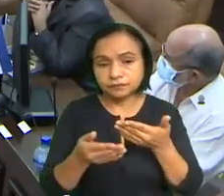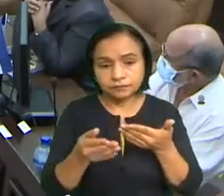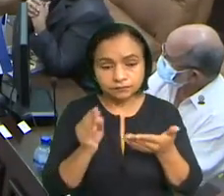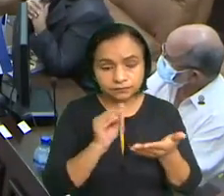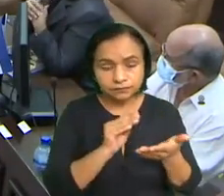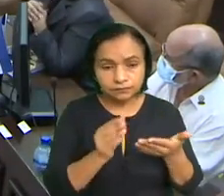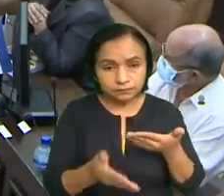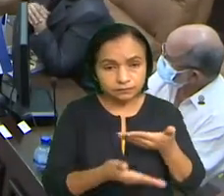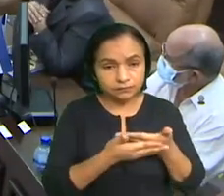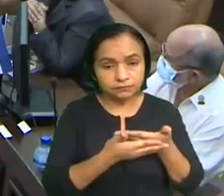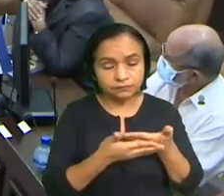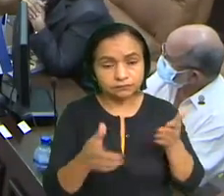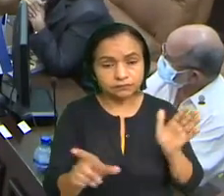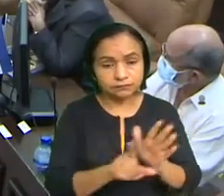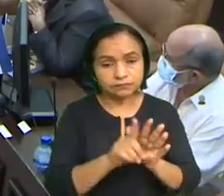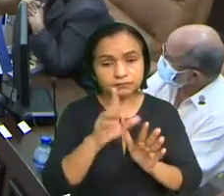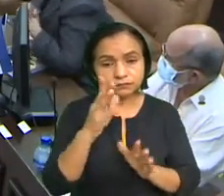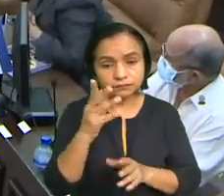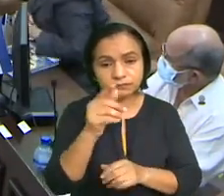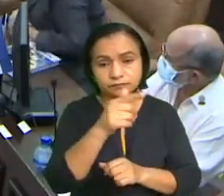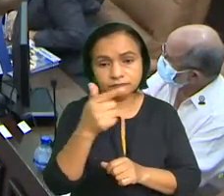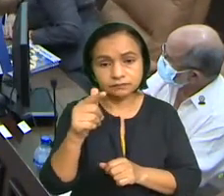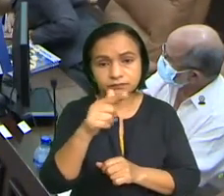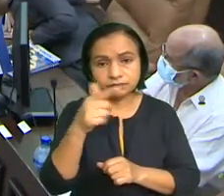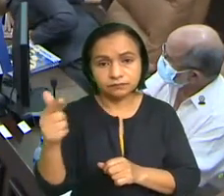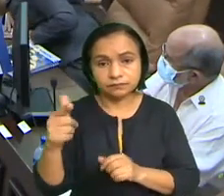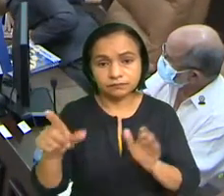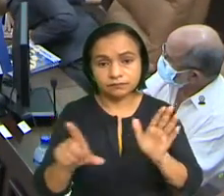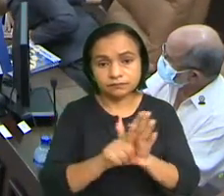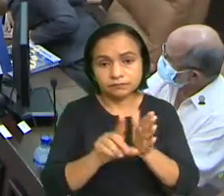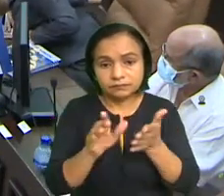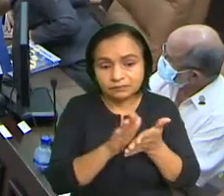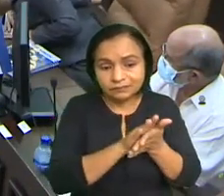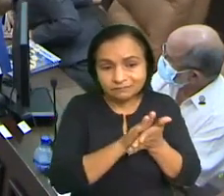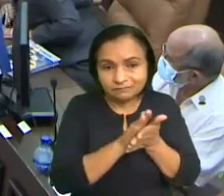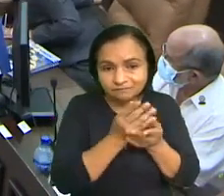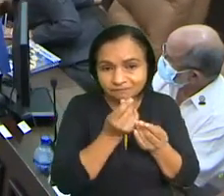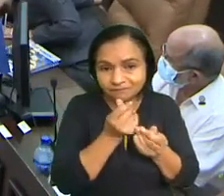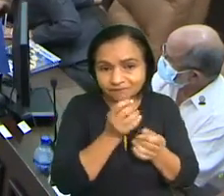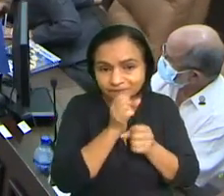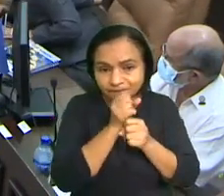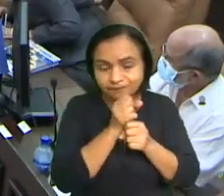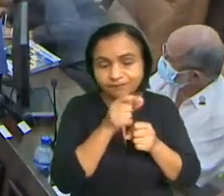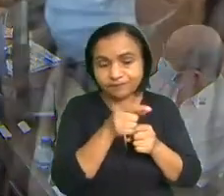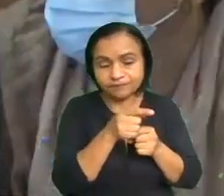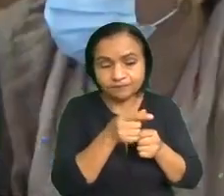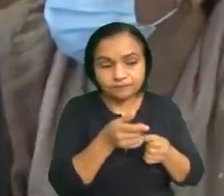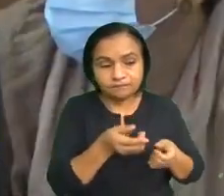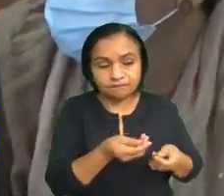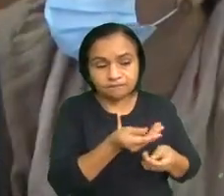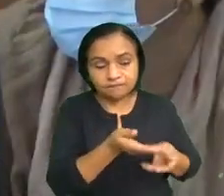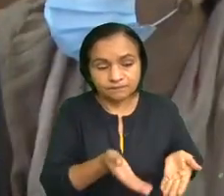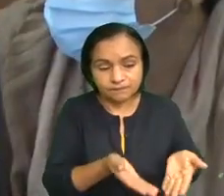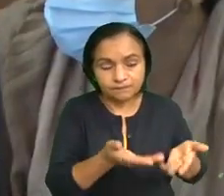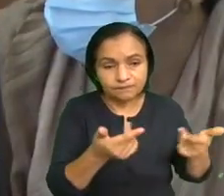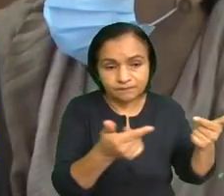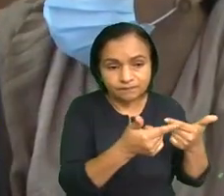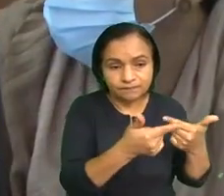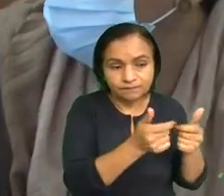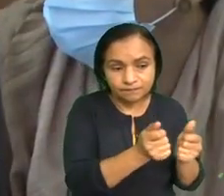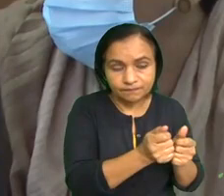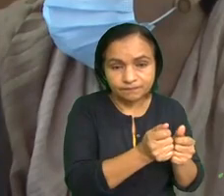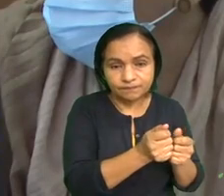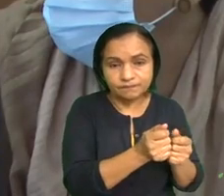977, ley contra el lavado de activos, el financiamiento al terrorismo y el financiamiento a la